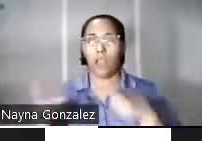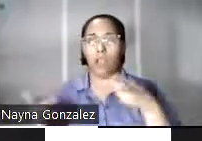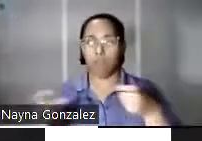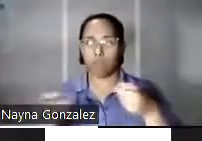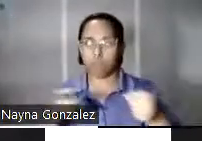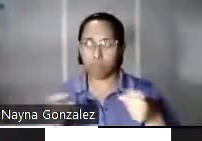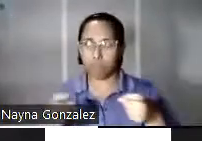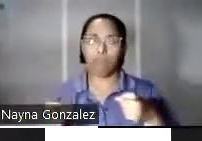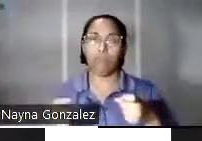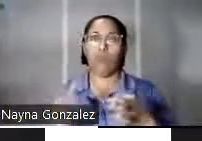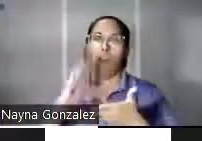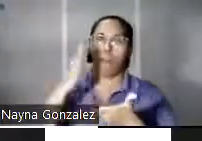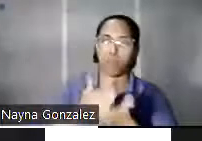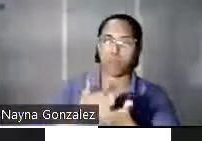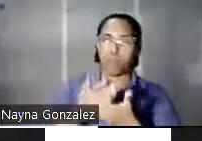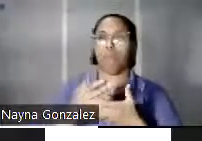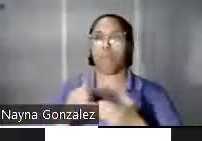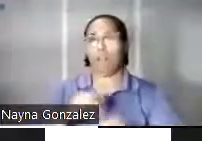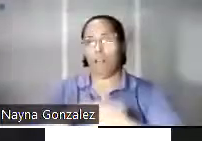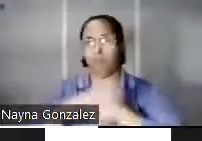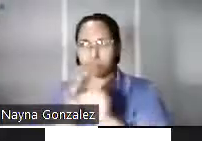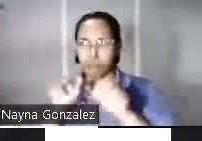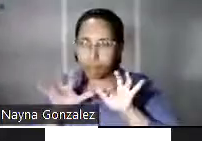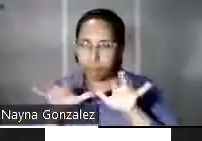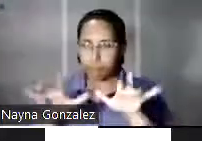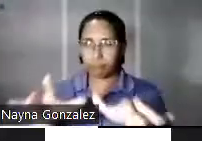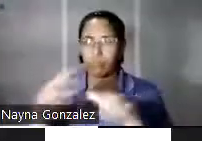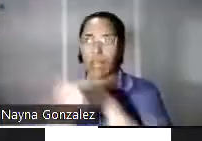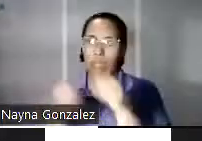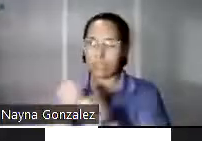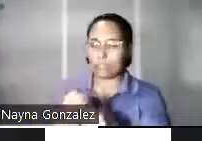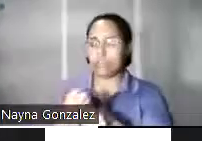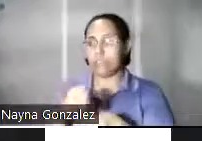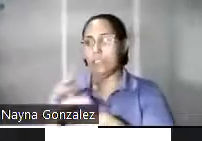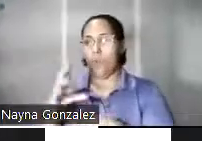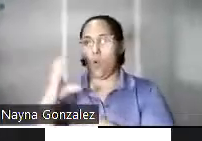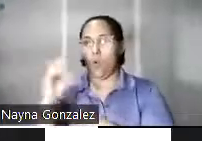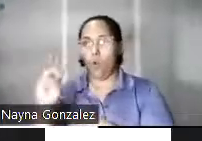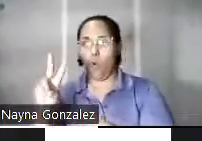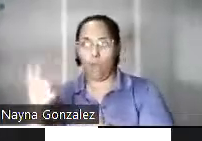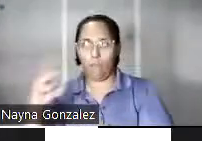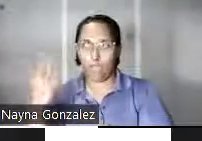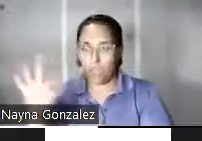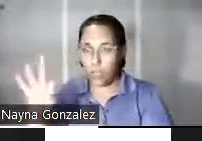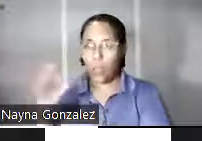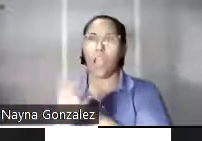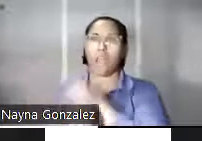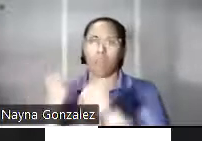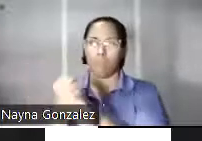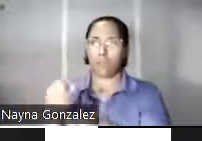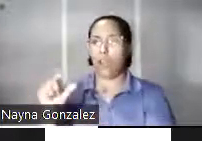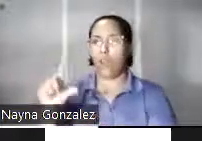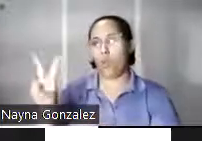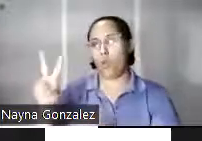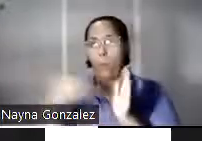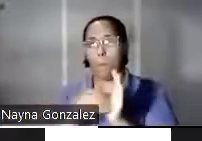en el país para prevenir los contagios durante el periodo crítico de la pandemia del COVID-19 en el año 2020, las